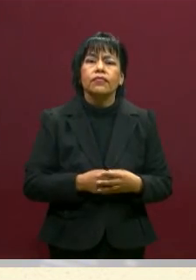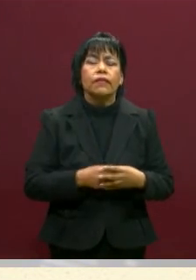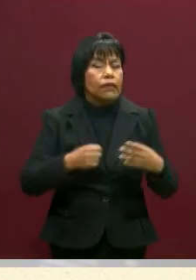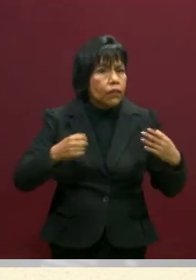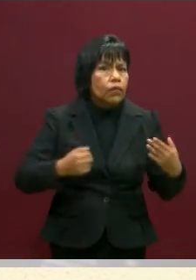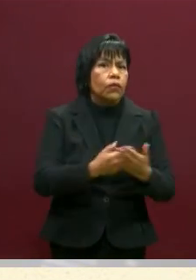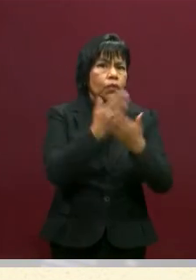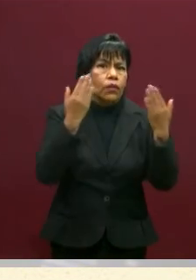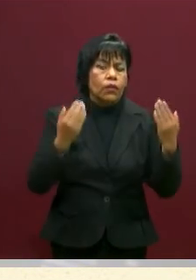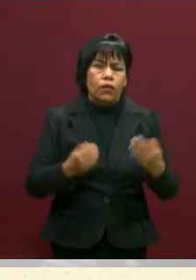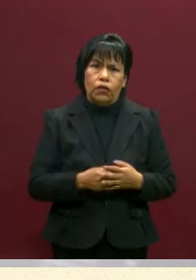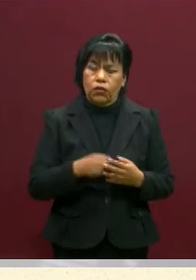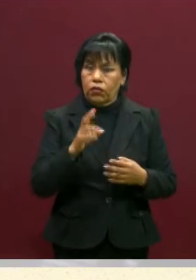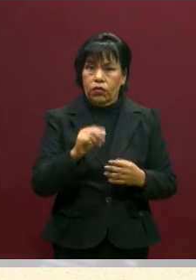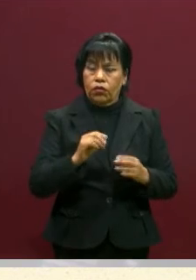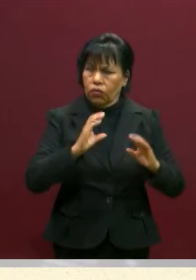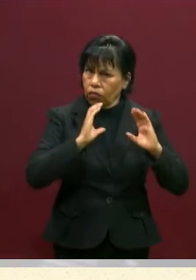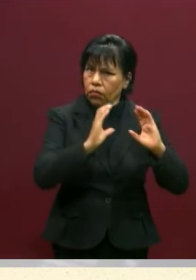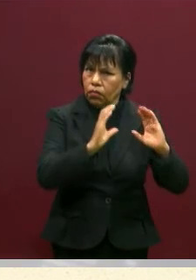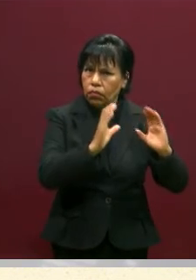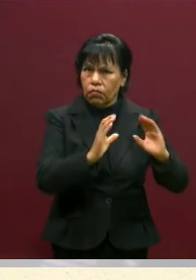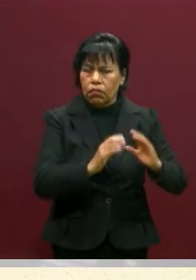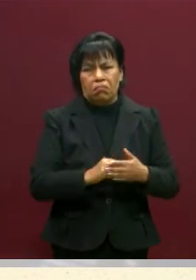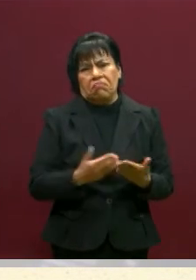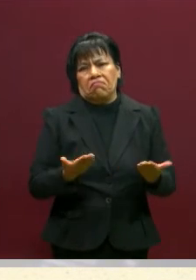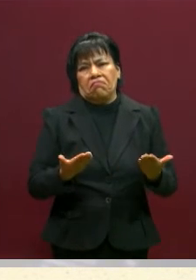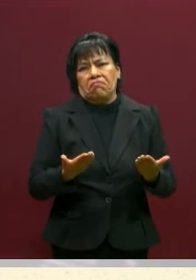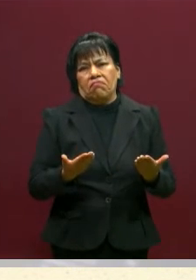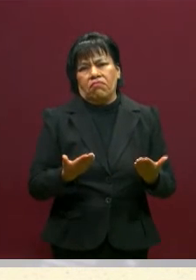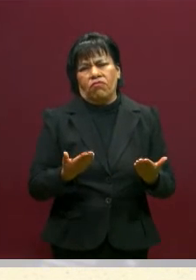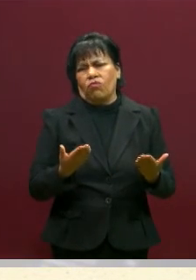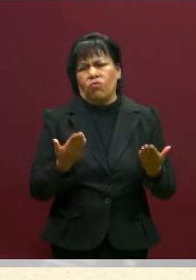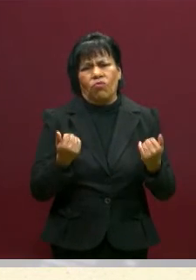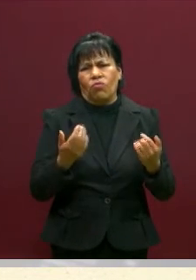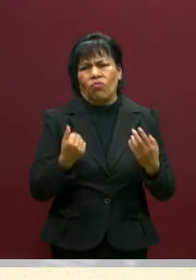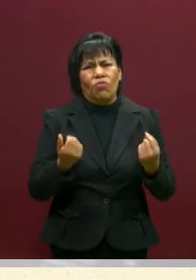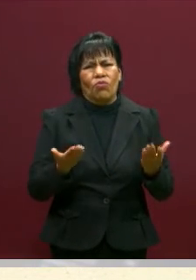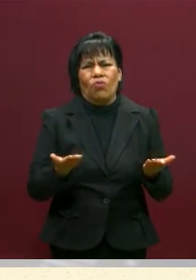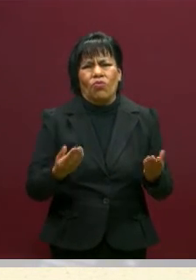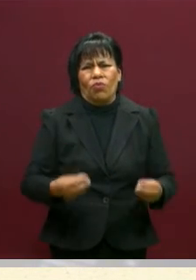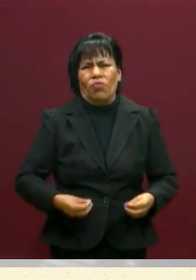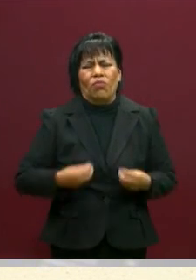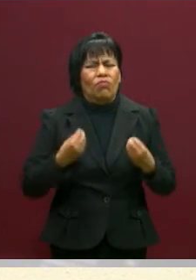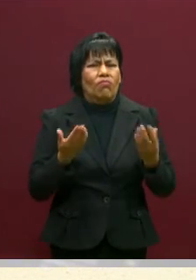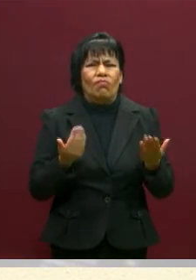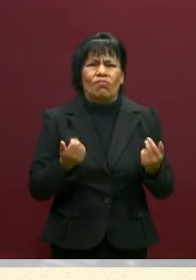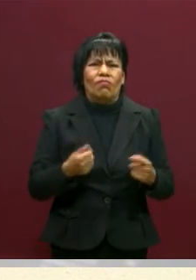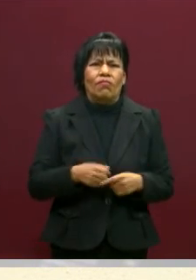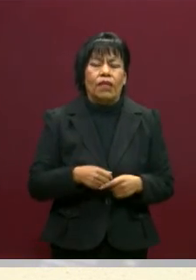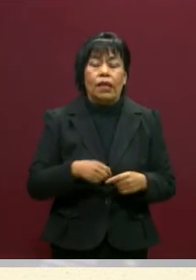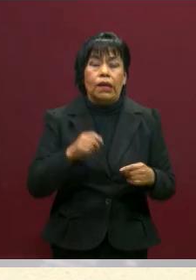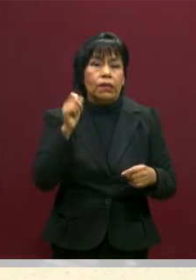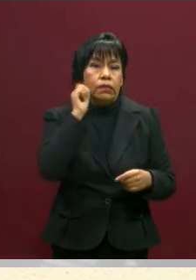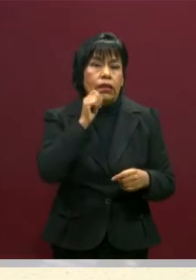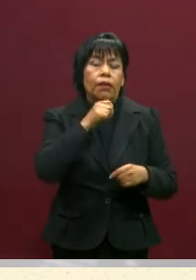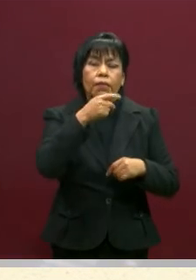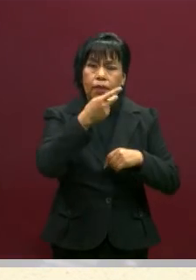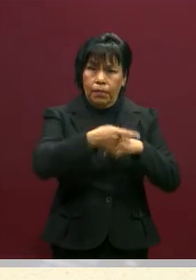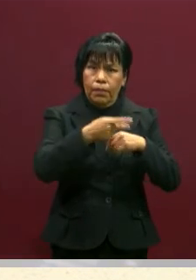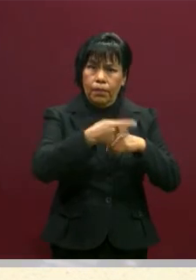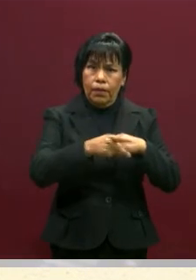nacemos, si no se da el cuidado, no tendríamos vida. Y la vida siempre va a estar en riesgo si no existe cuidado.